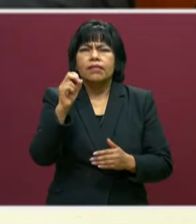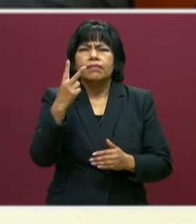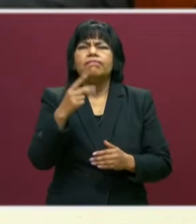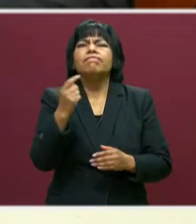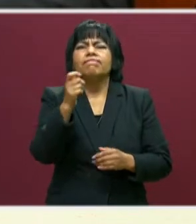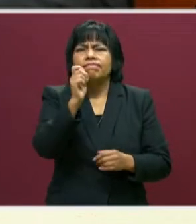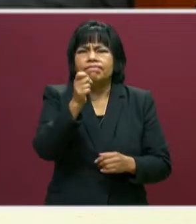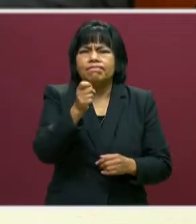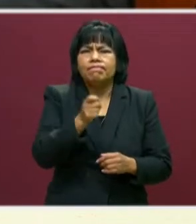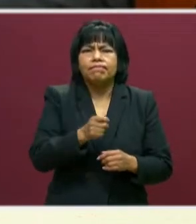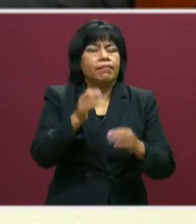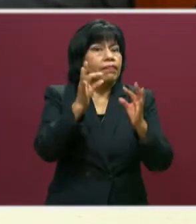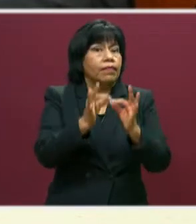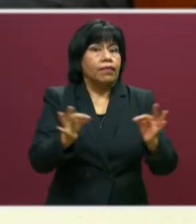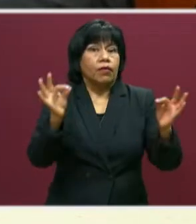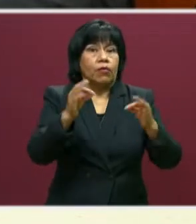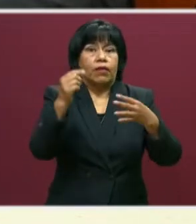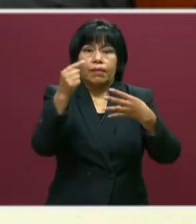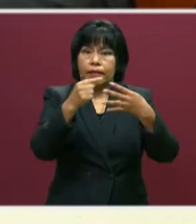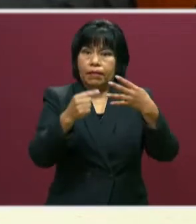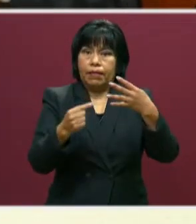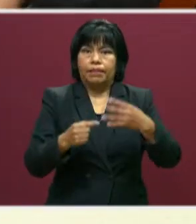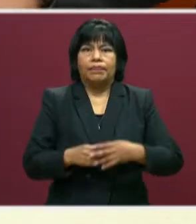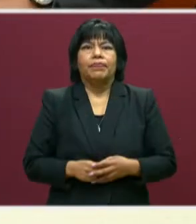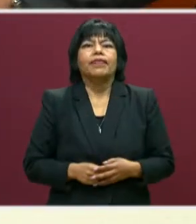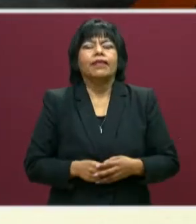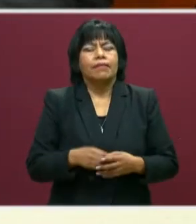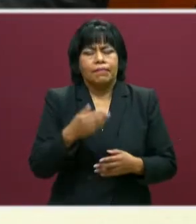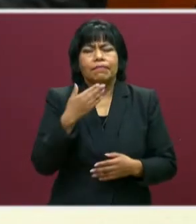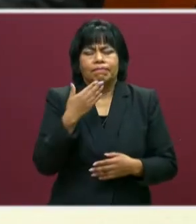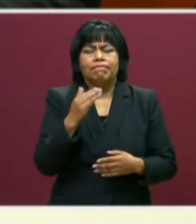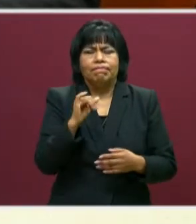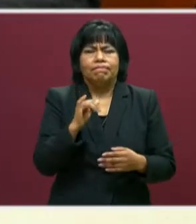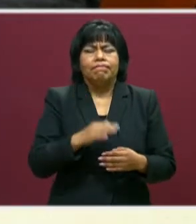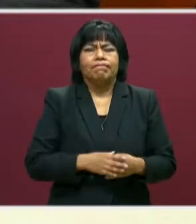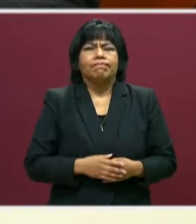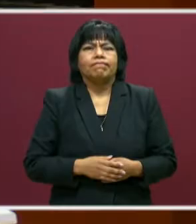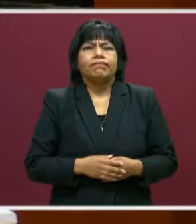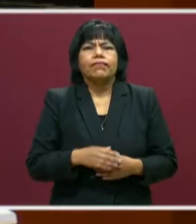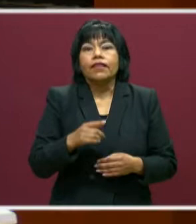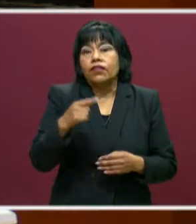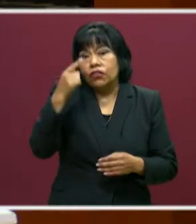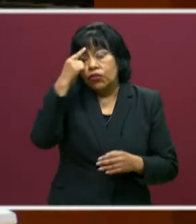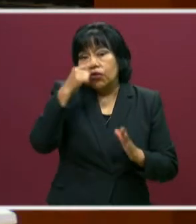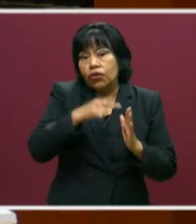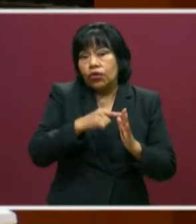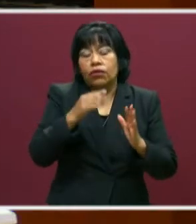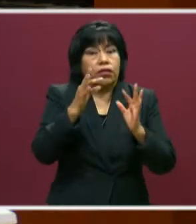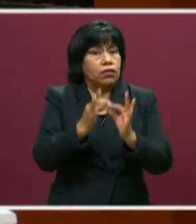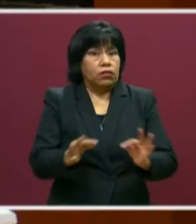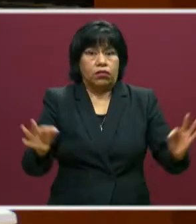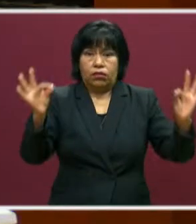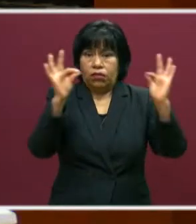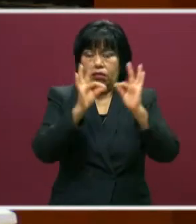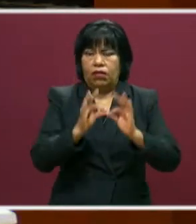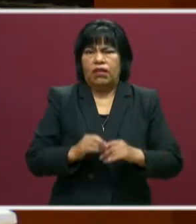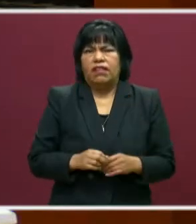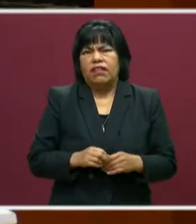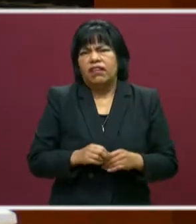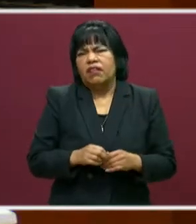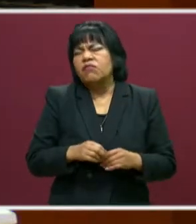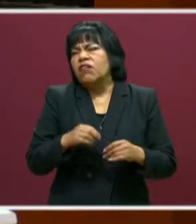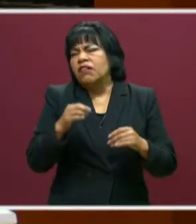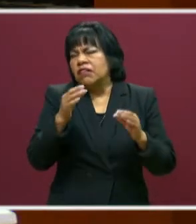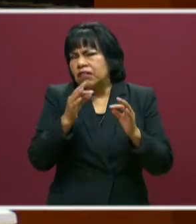vertientes que tiene el modelo híbrido. Claro que sí, estimada Gaby. Creo que es sumamente relevante tomar como